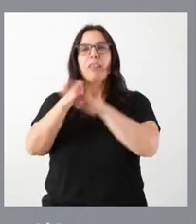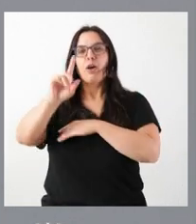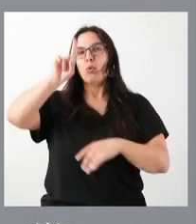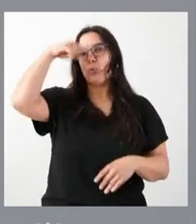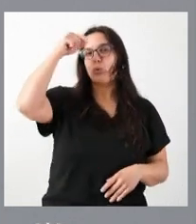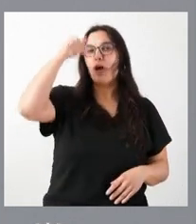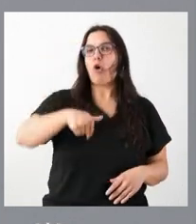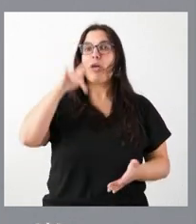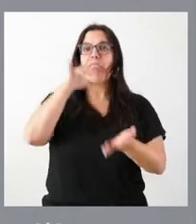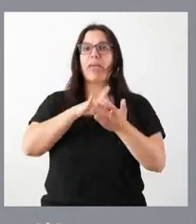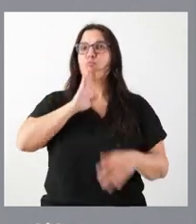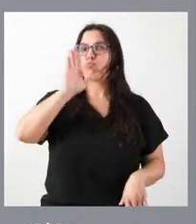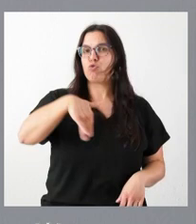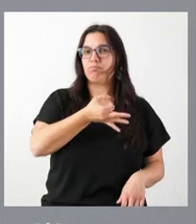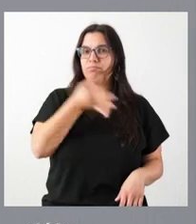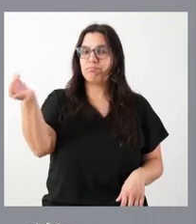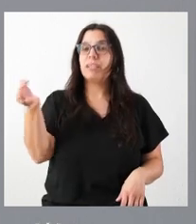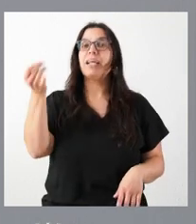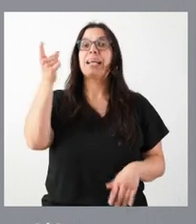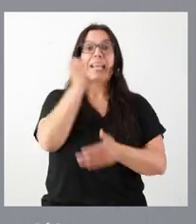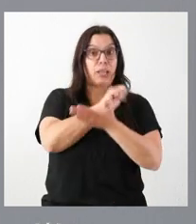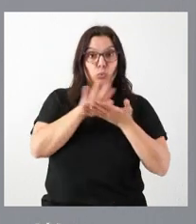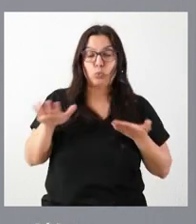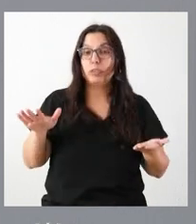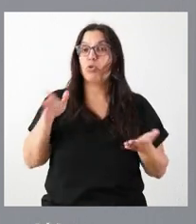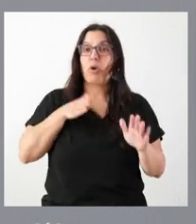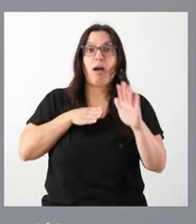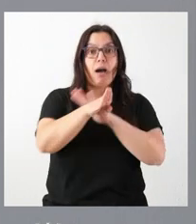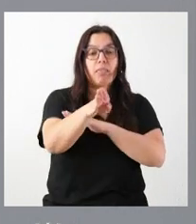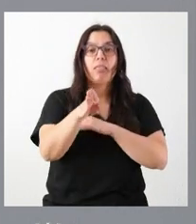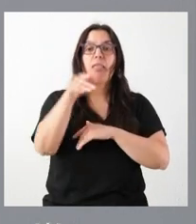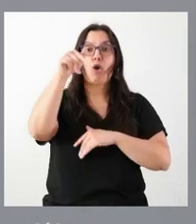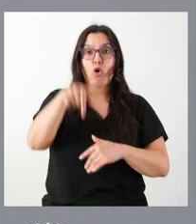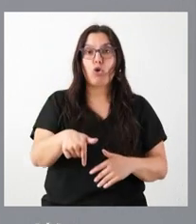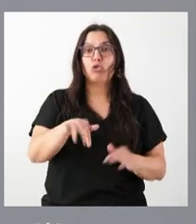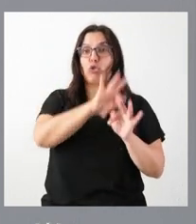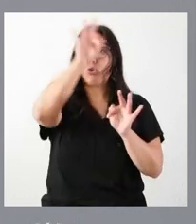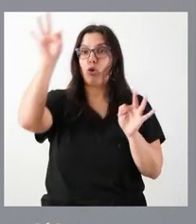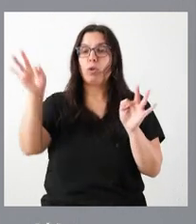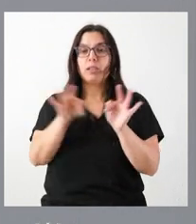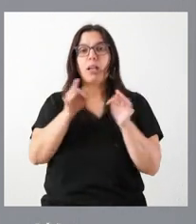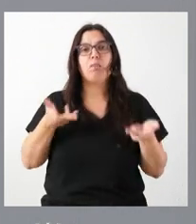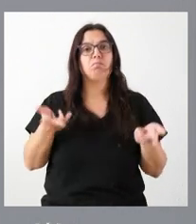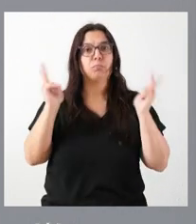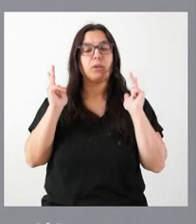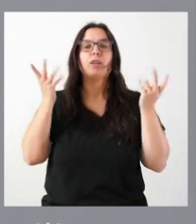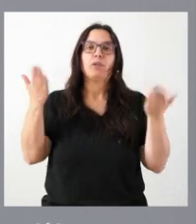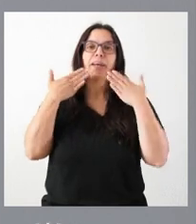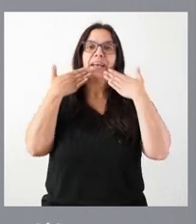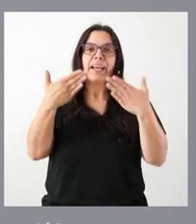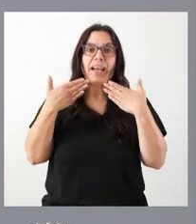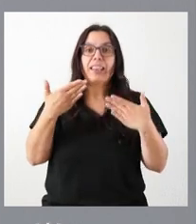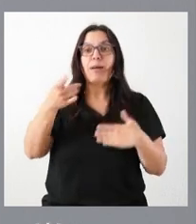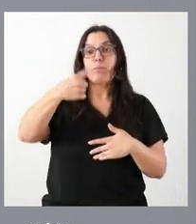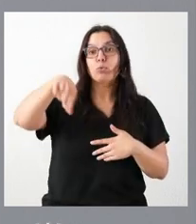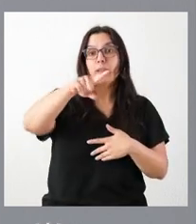día muy propicio este Día de los Museos, que es gratuito el acceso en el día de hoy y que está disponible. Por tanto, les agradecemos que a través suyo